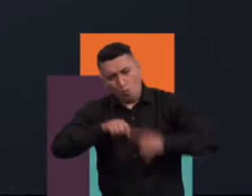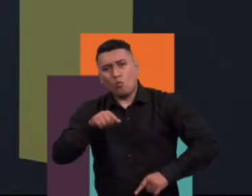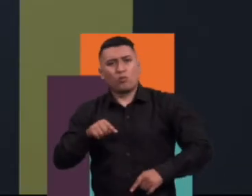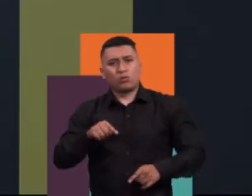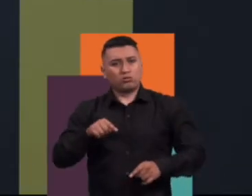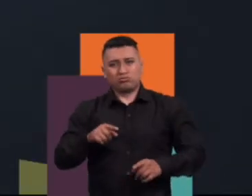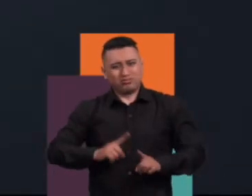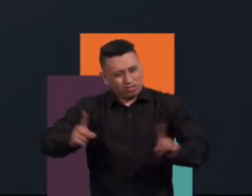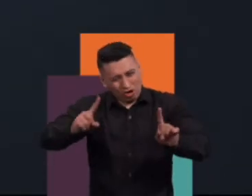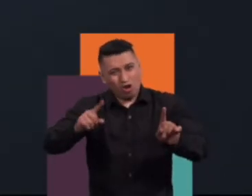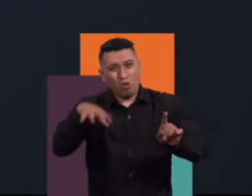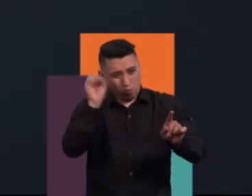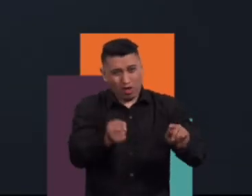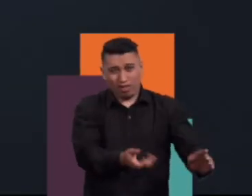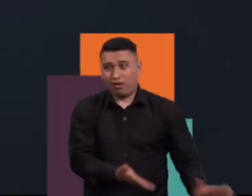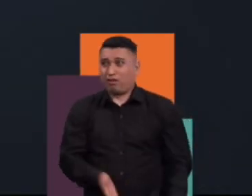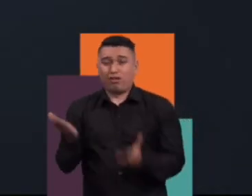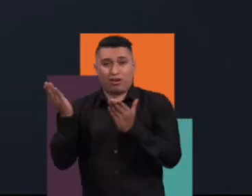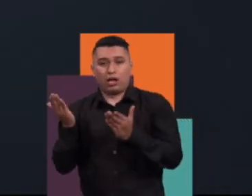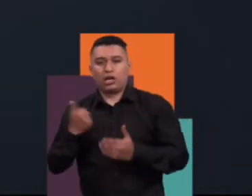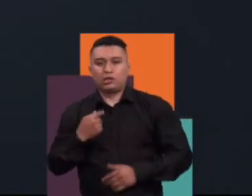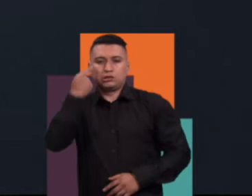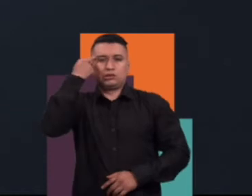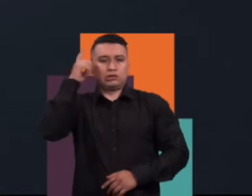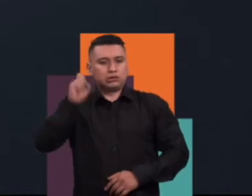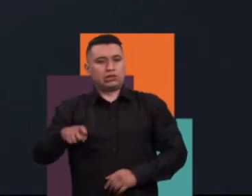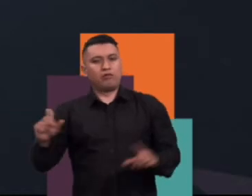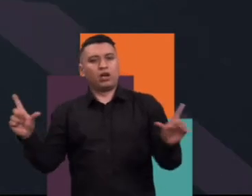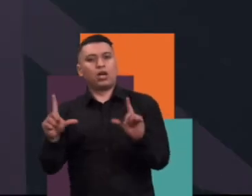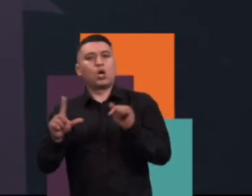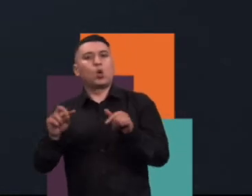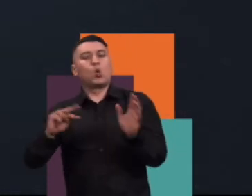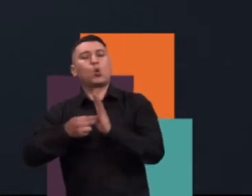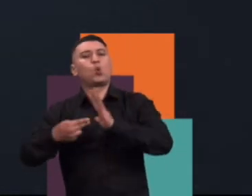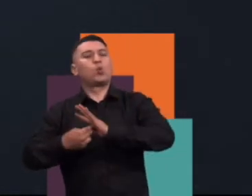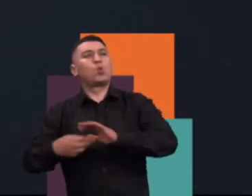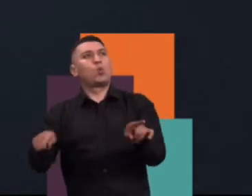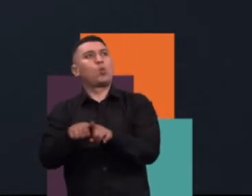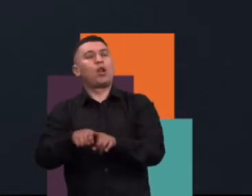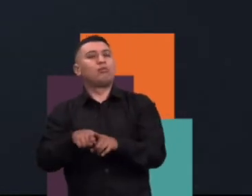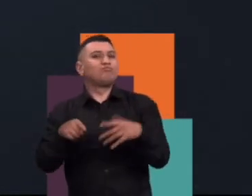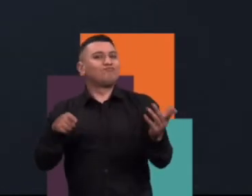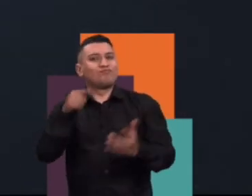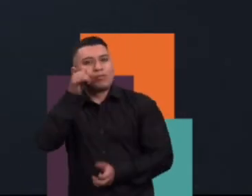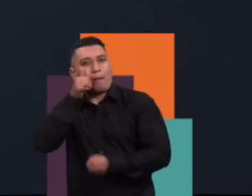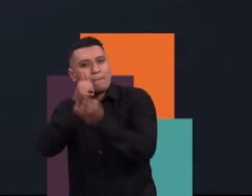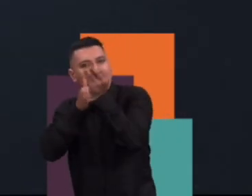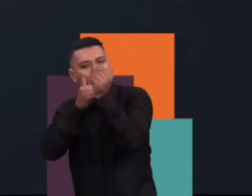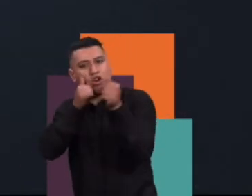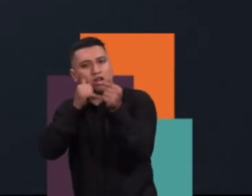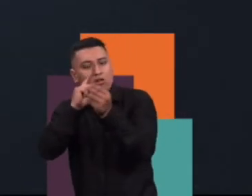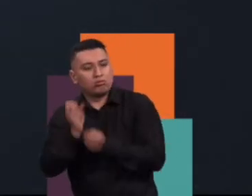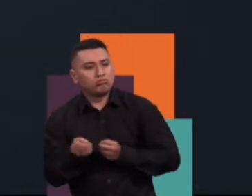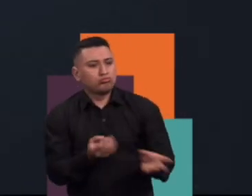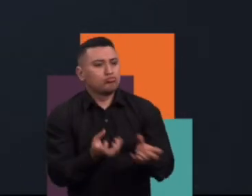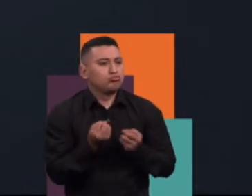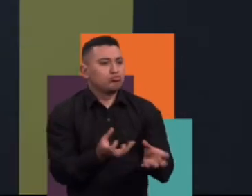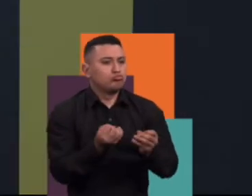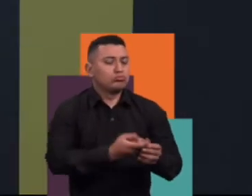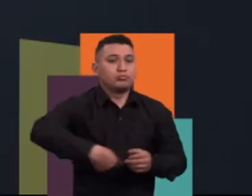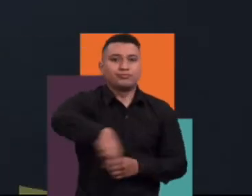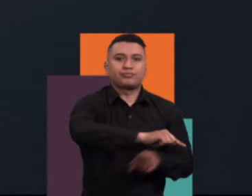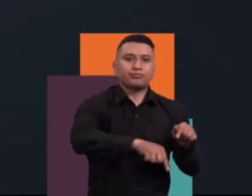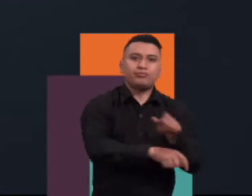parecen inalcanzables, pero que se pueden trabajar. Entonces, yo diría que pedagógicamente deberíamos repensar